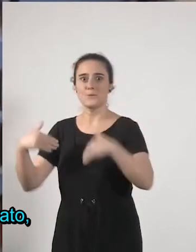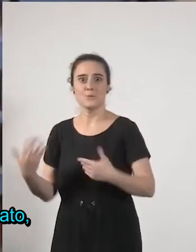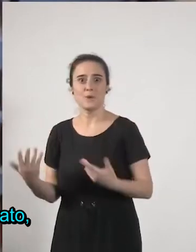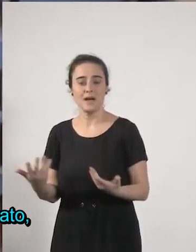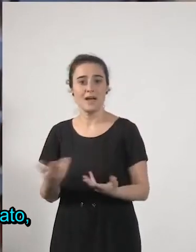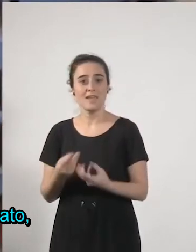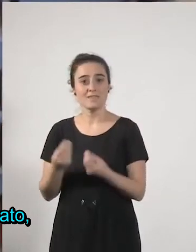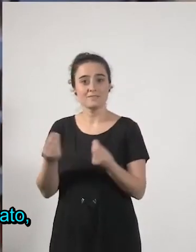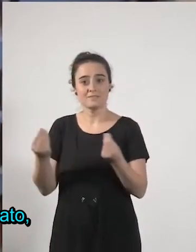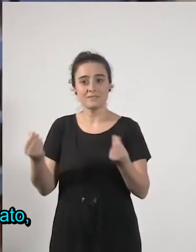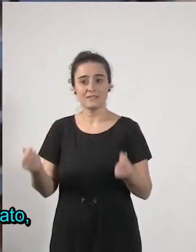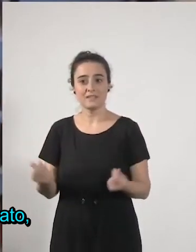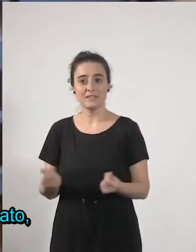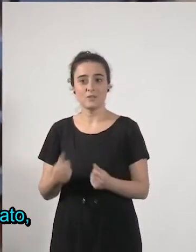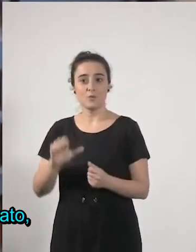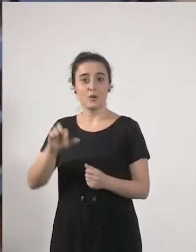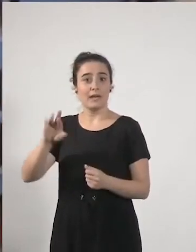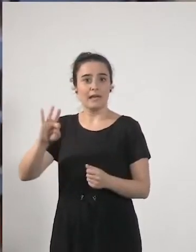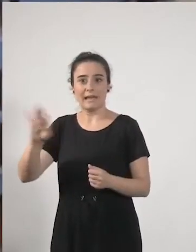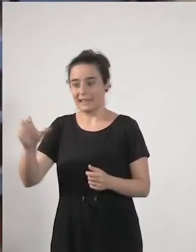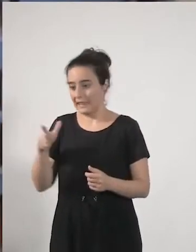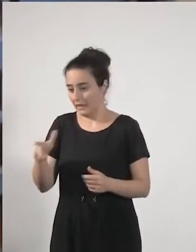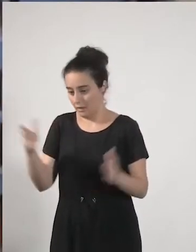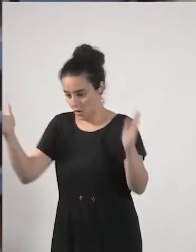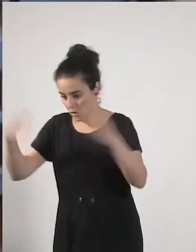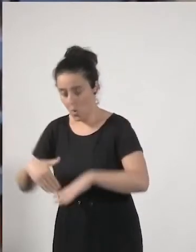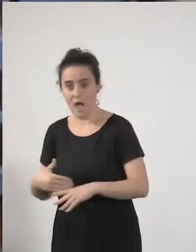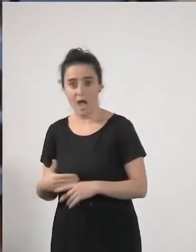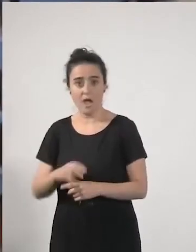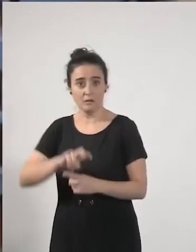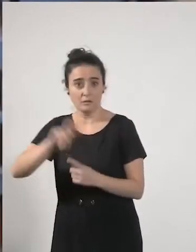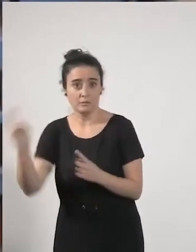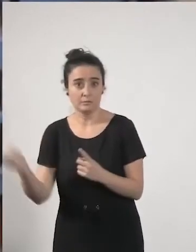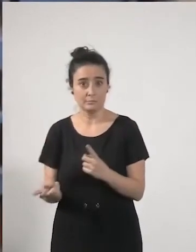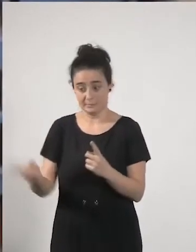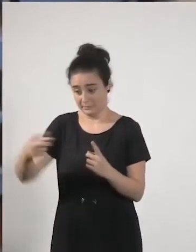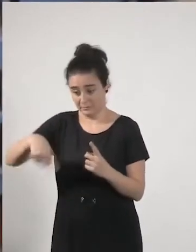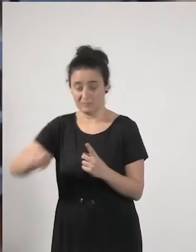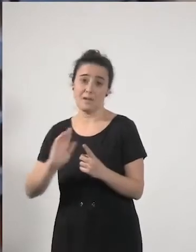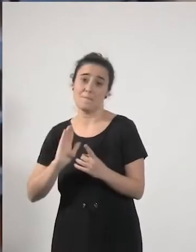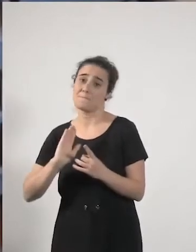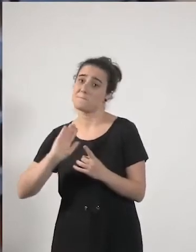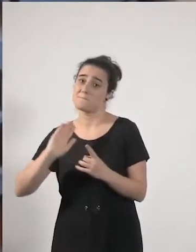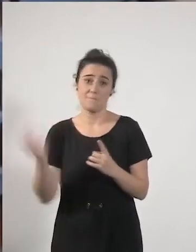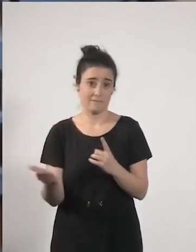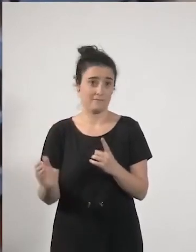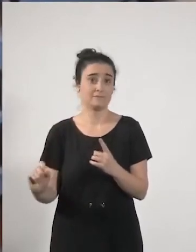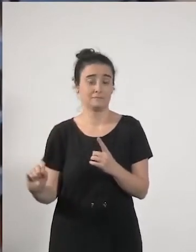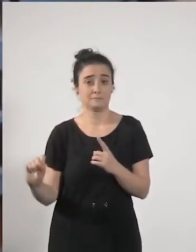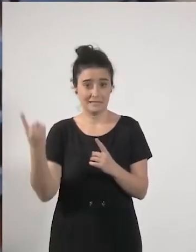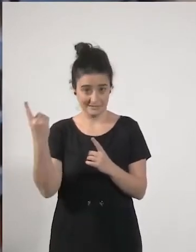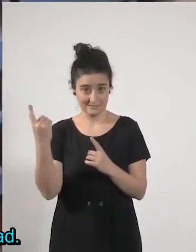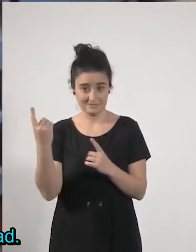han tenido ERTE etcétera entonces bueno pues se ha afectado mucho se supone podemos